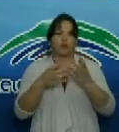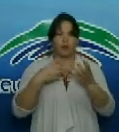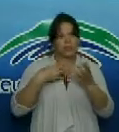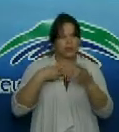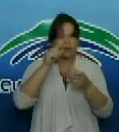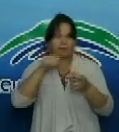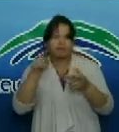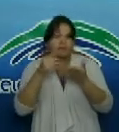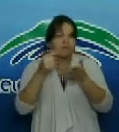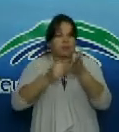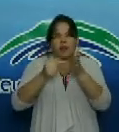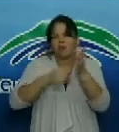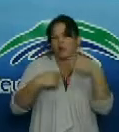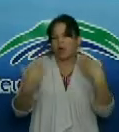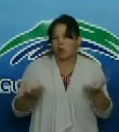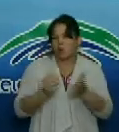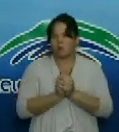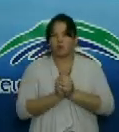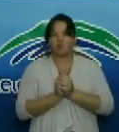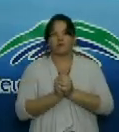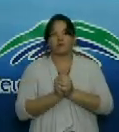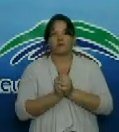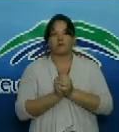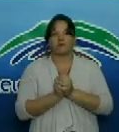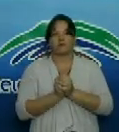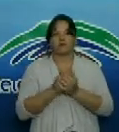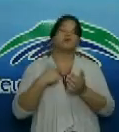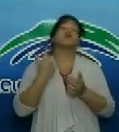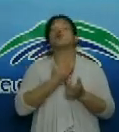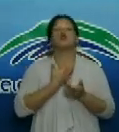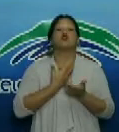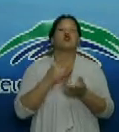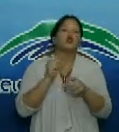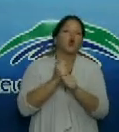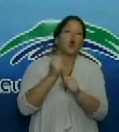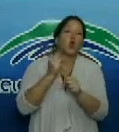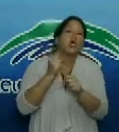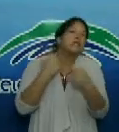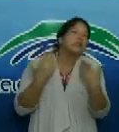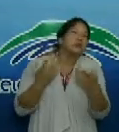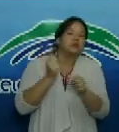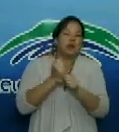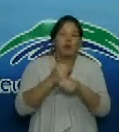bueno, nosotros empezamos empezamos a a dar servicio